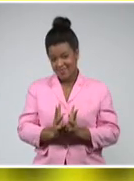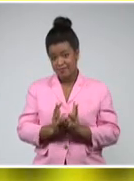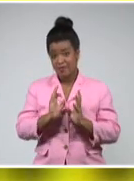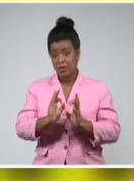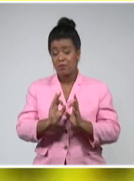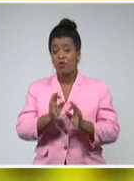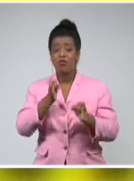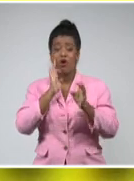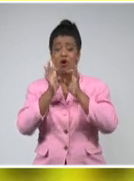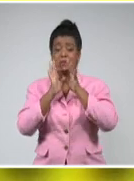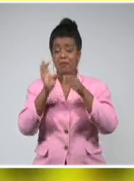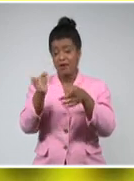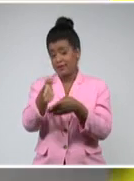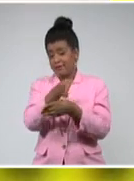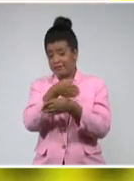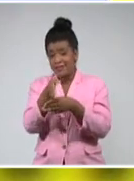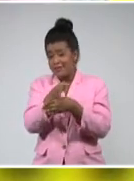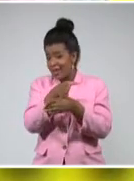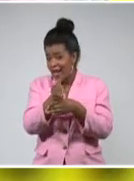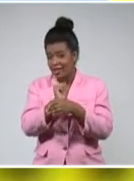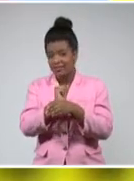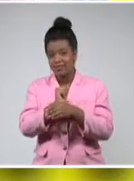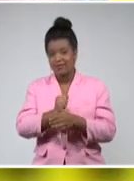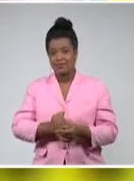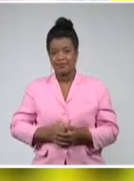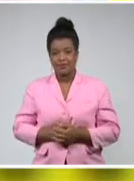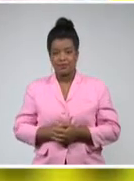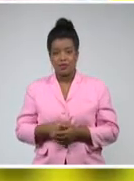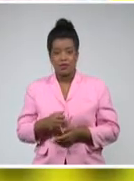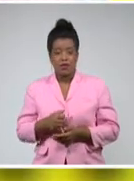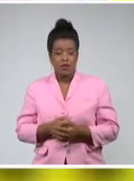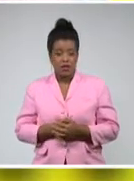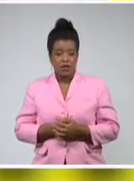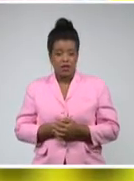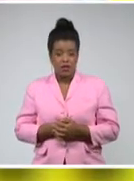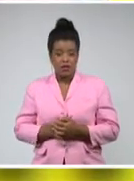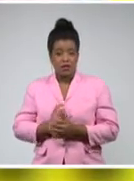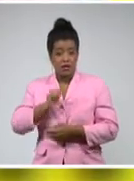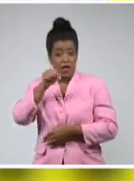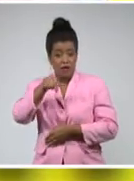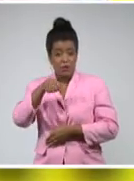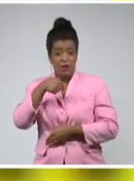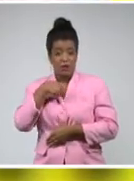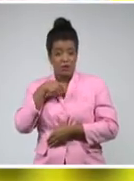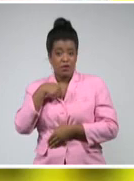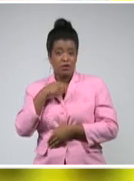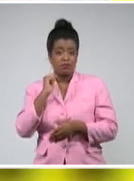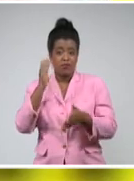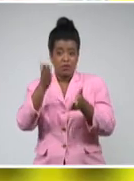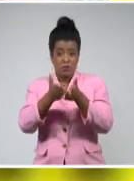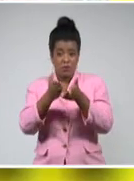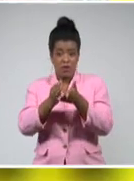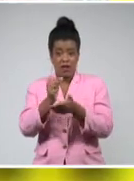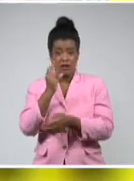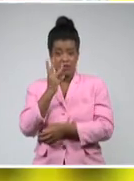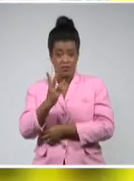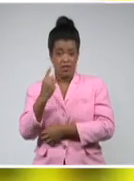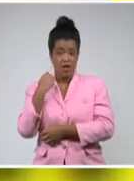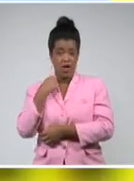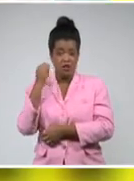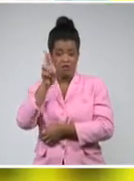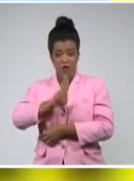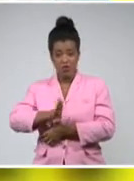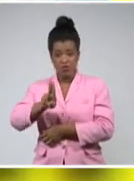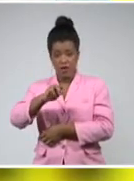productivas de las redes sociales. Mi nombre es Chara Maseo, actualmente estoy cursando en el tercer año de la Facultad de Artes